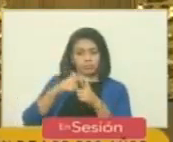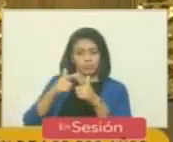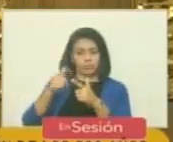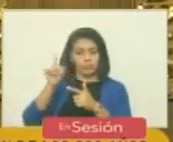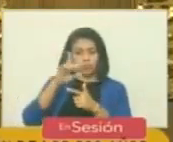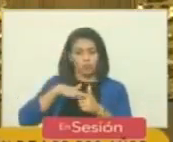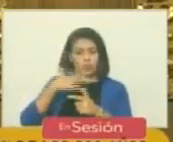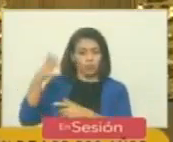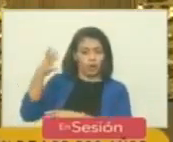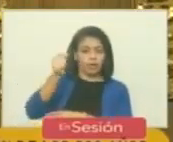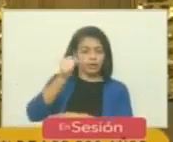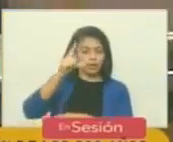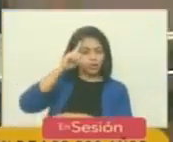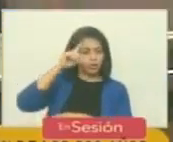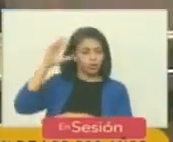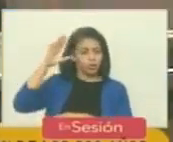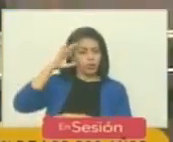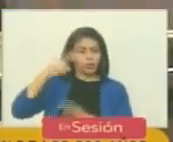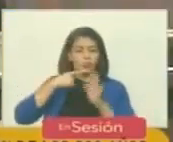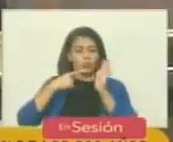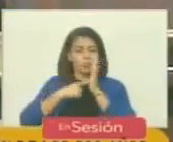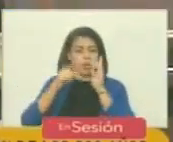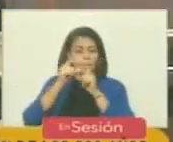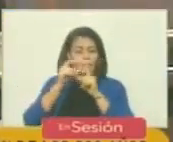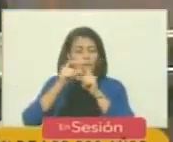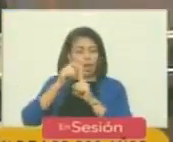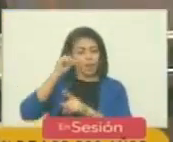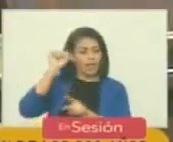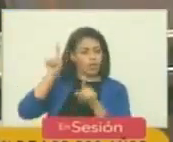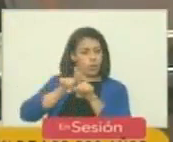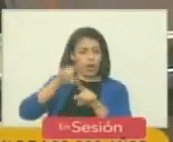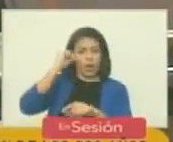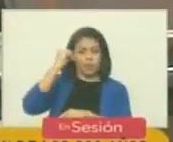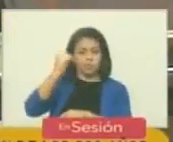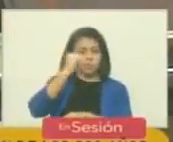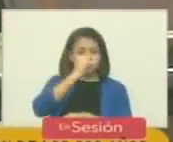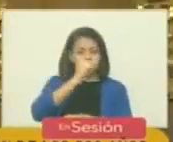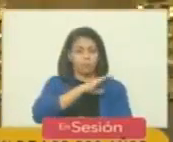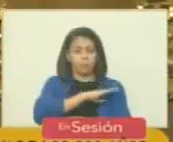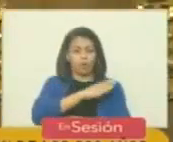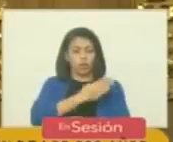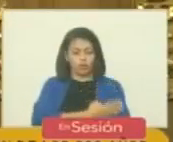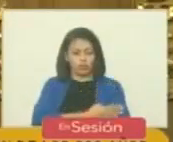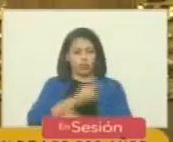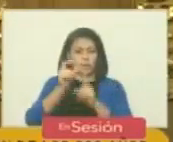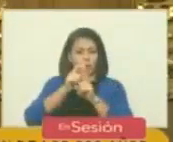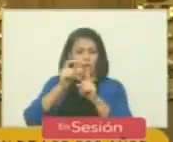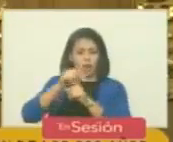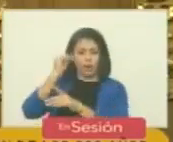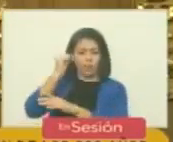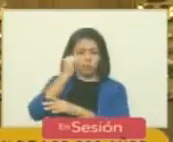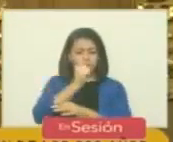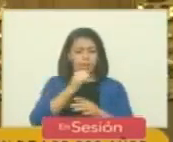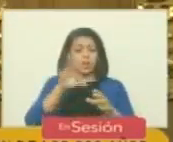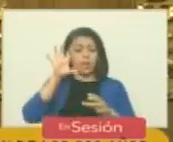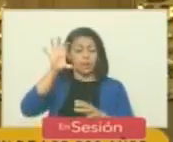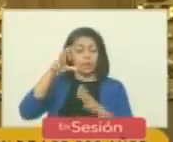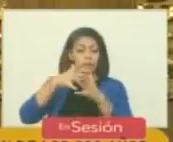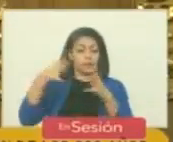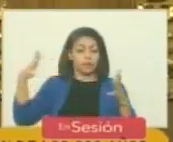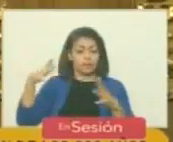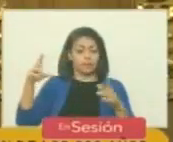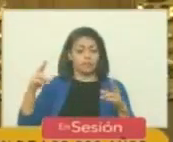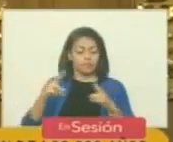que no lo alcancemos y las palabras como puñales que poderosas son la patria grande como la